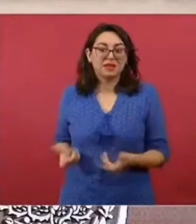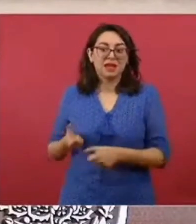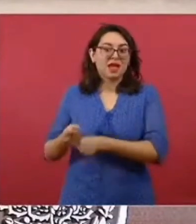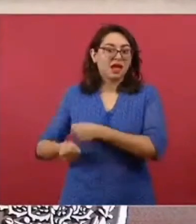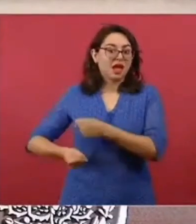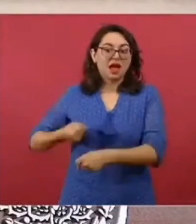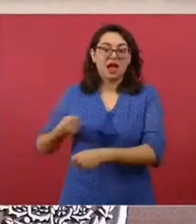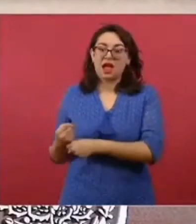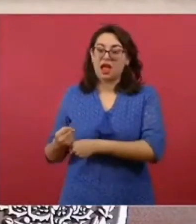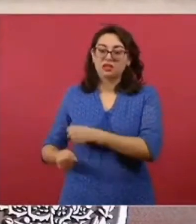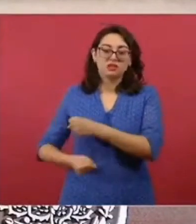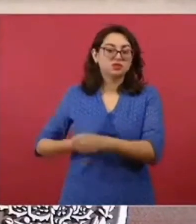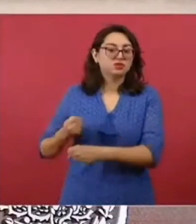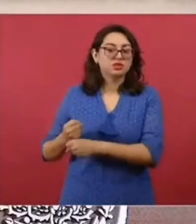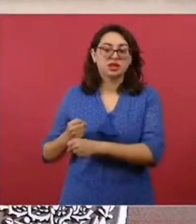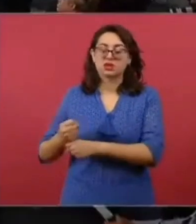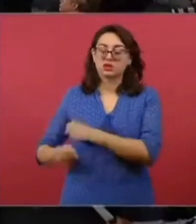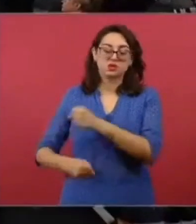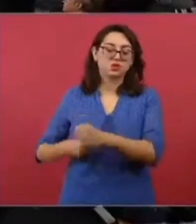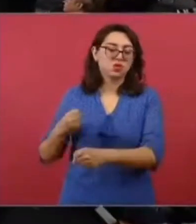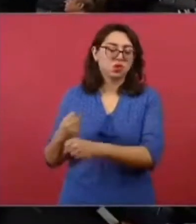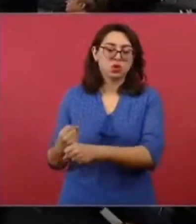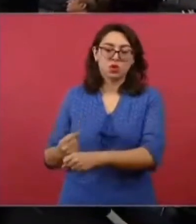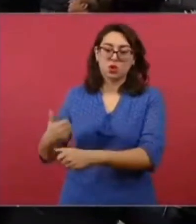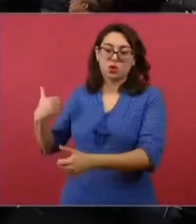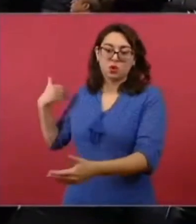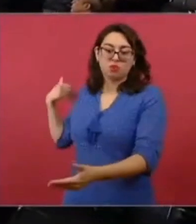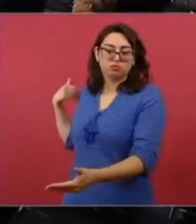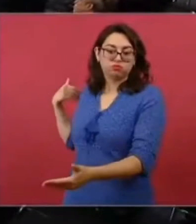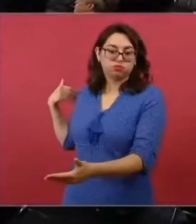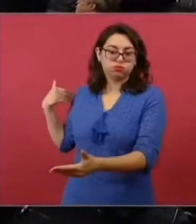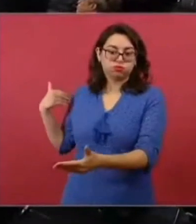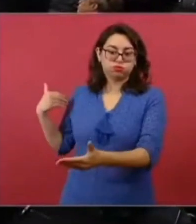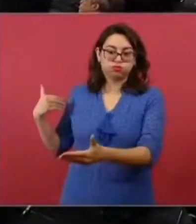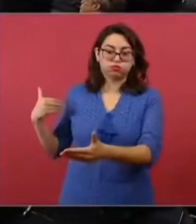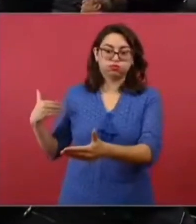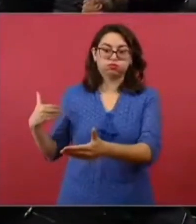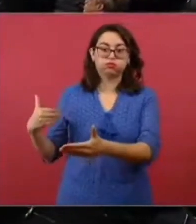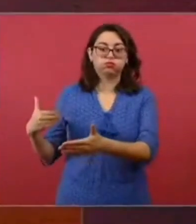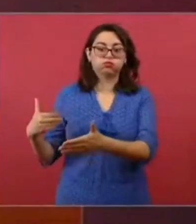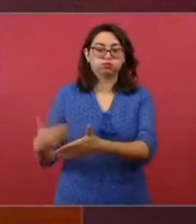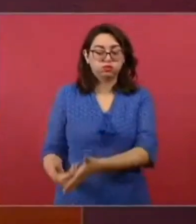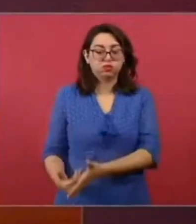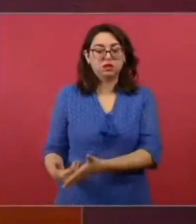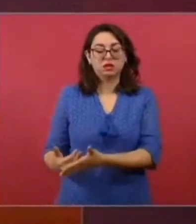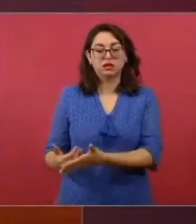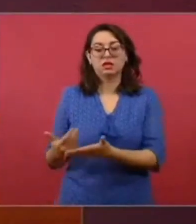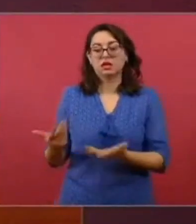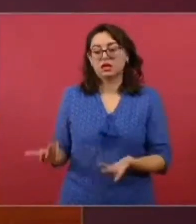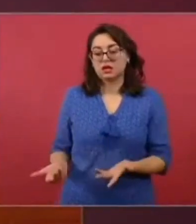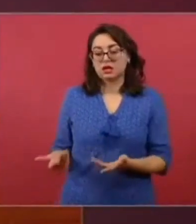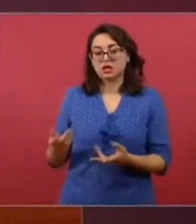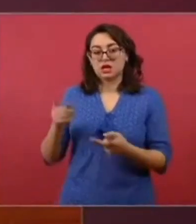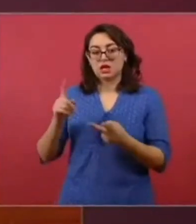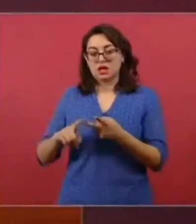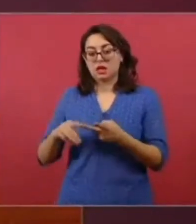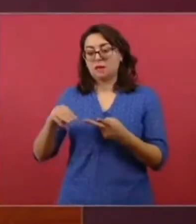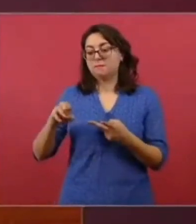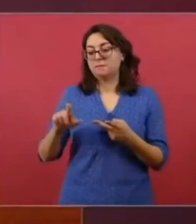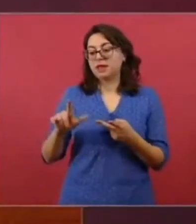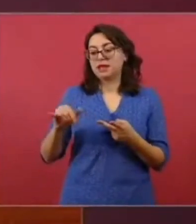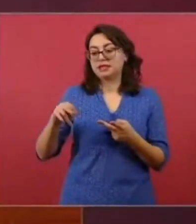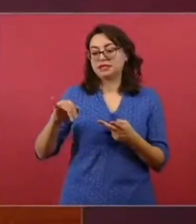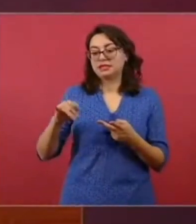también dentro de la parte de la apicultura también se hace la meliponicultura. La meliponicultura que es a